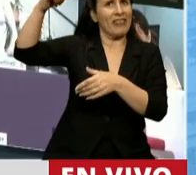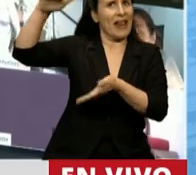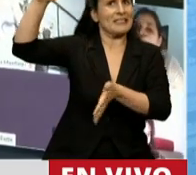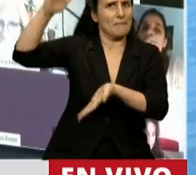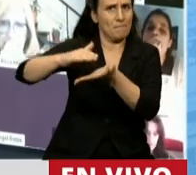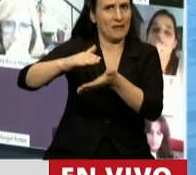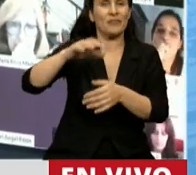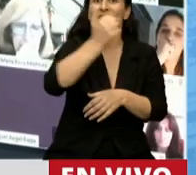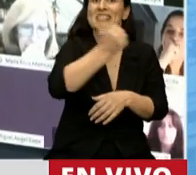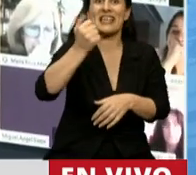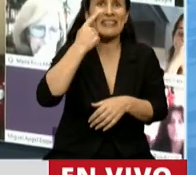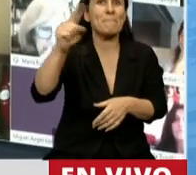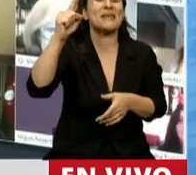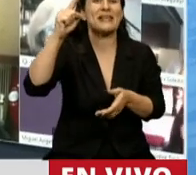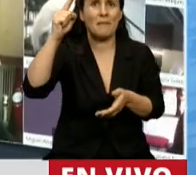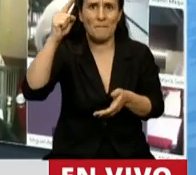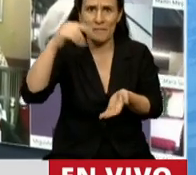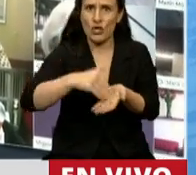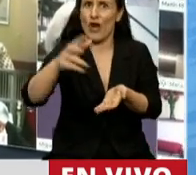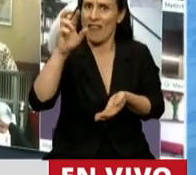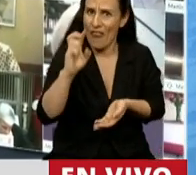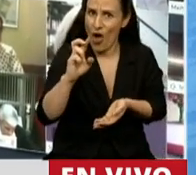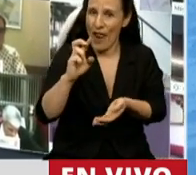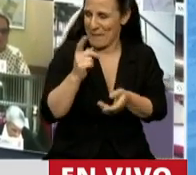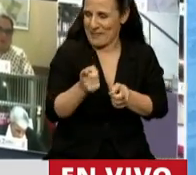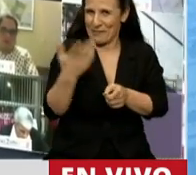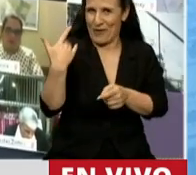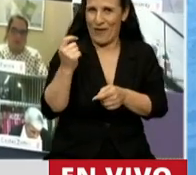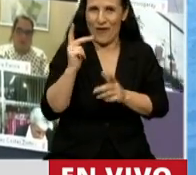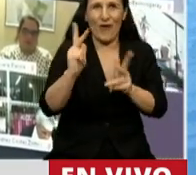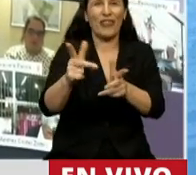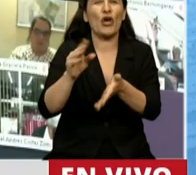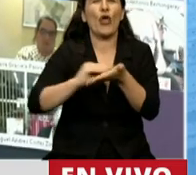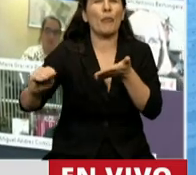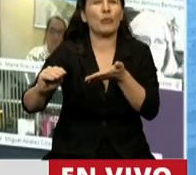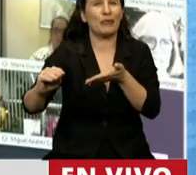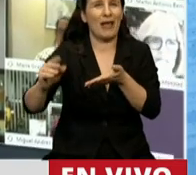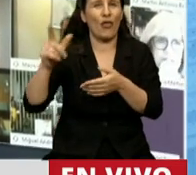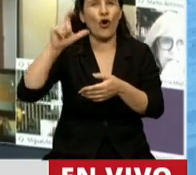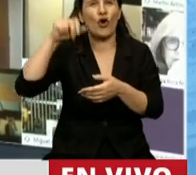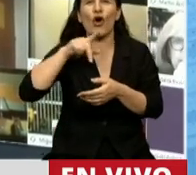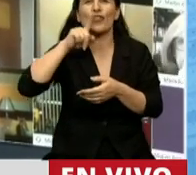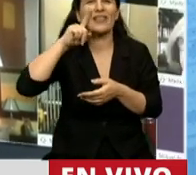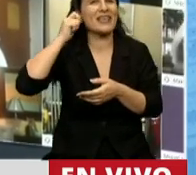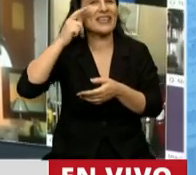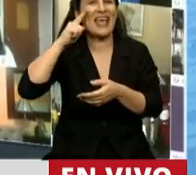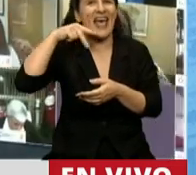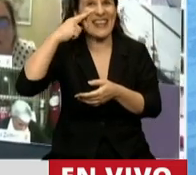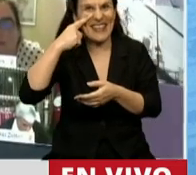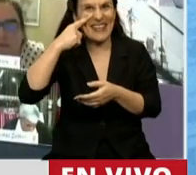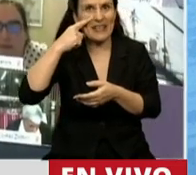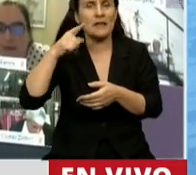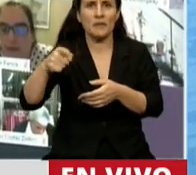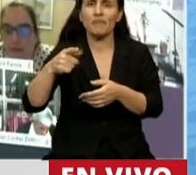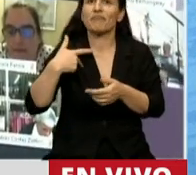deuda de 66.000 millones de dólares. Como decía recién el diputado preopinante Cotigiani, que sumaba